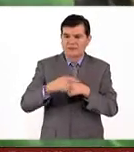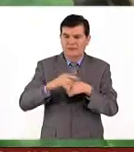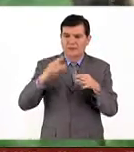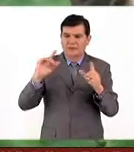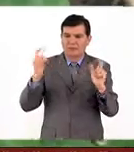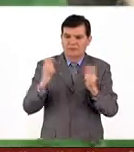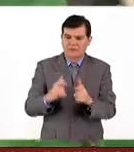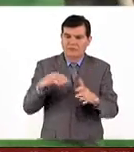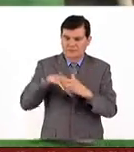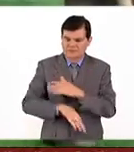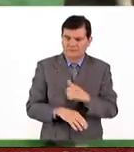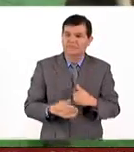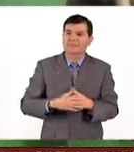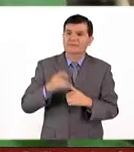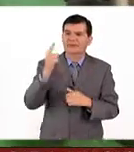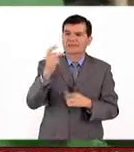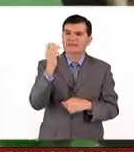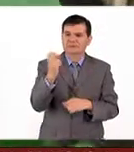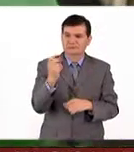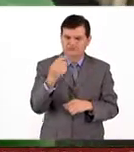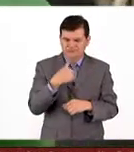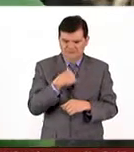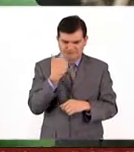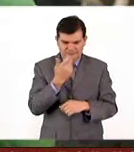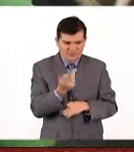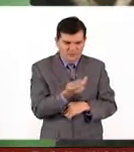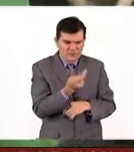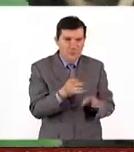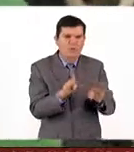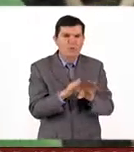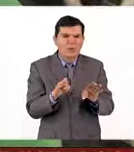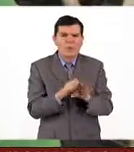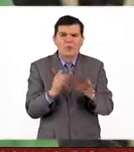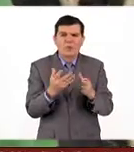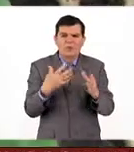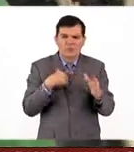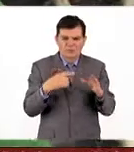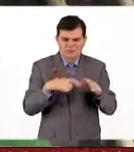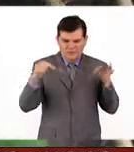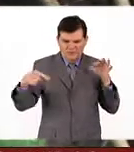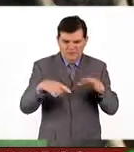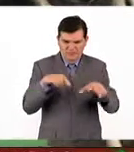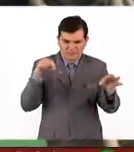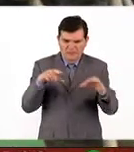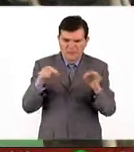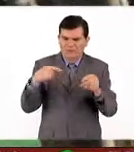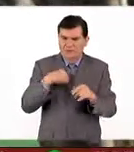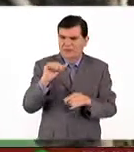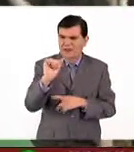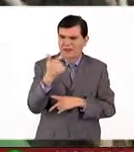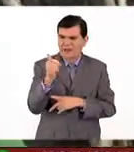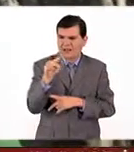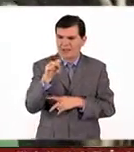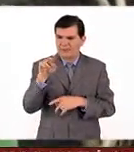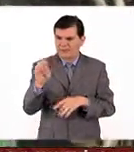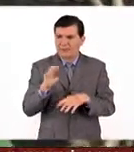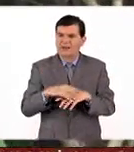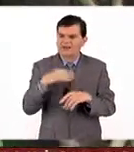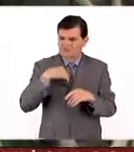extinción. En ese sentido, fíjese que yo le quería preguntar, ¿y cómo está nuestro agave, no? Porque ahora sabemos que tenemos,